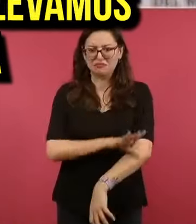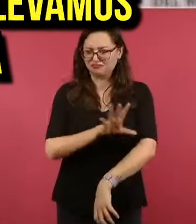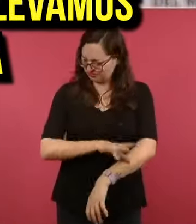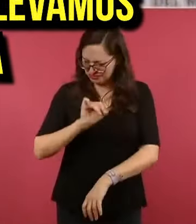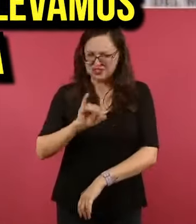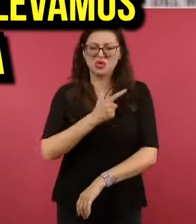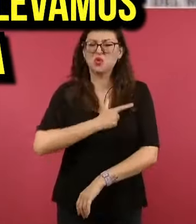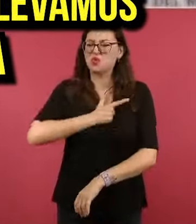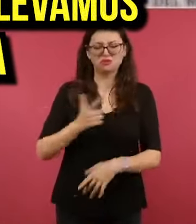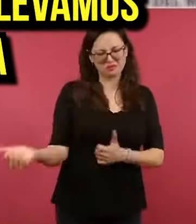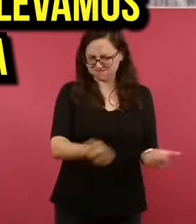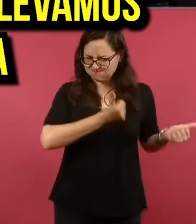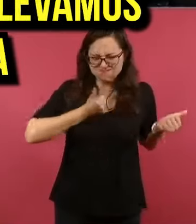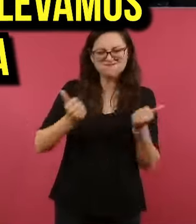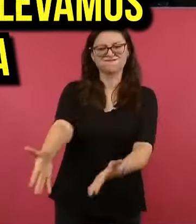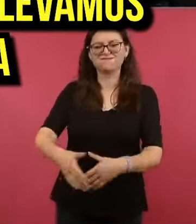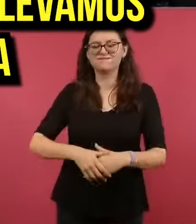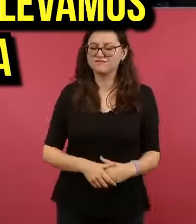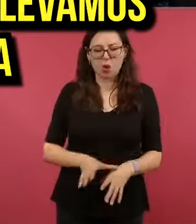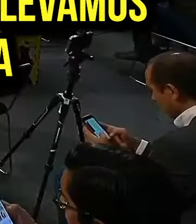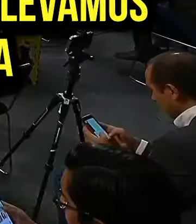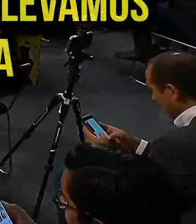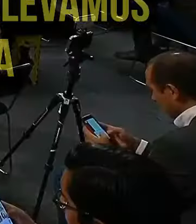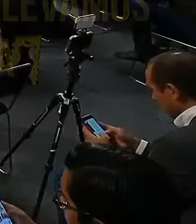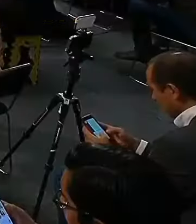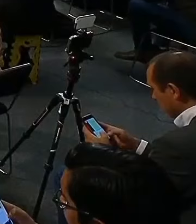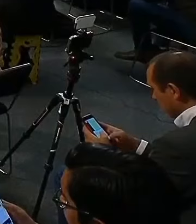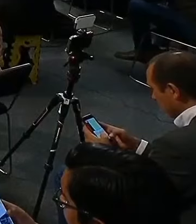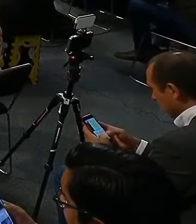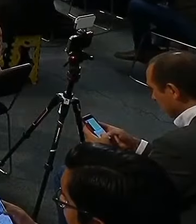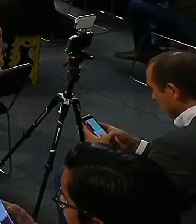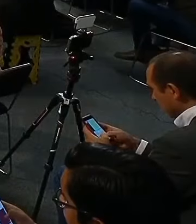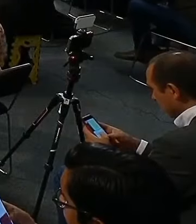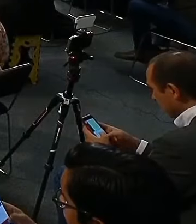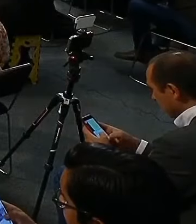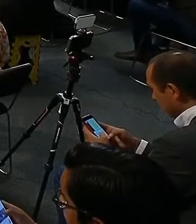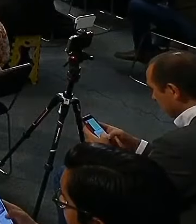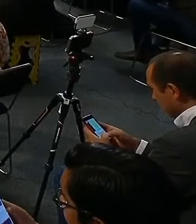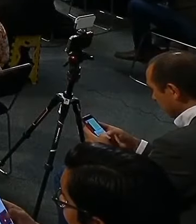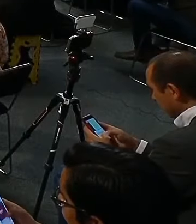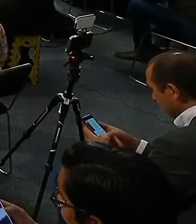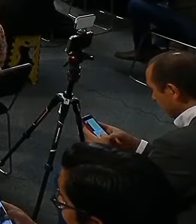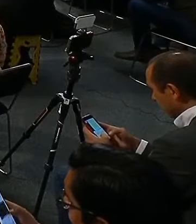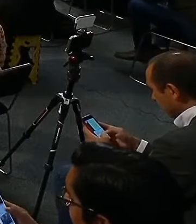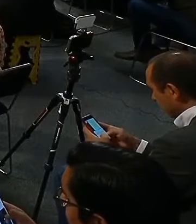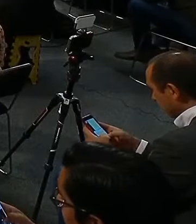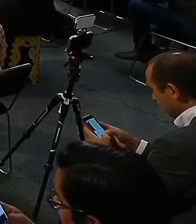se las conseguimos todas. ¿Se habría capacidad para un aparato distinto o hasta más? Sí,